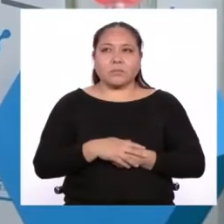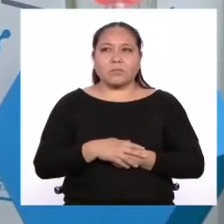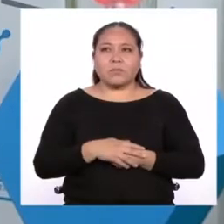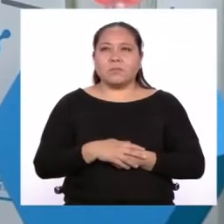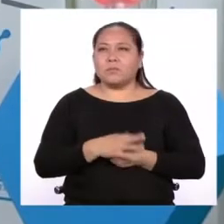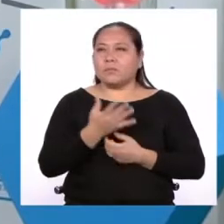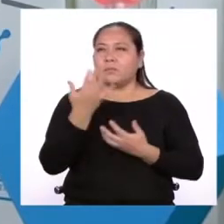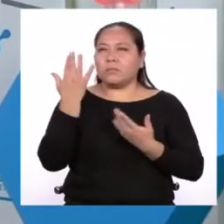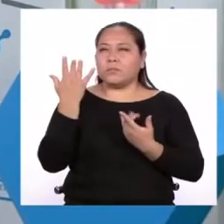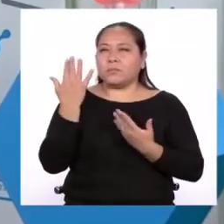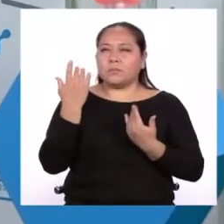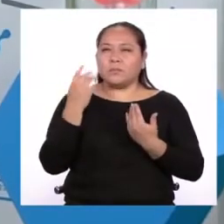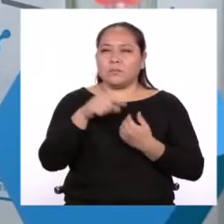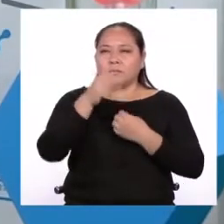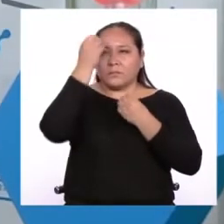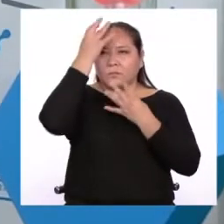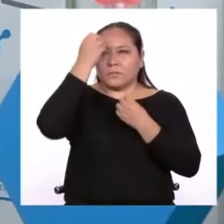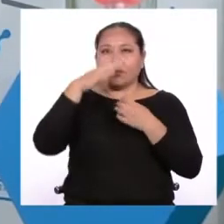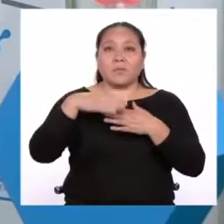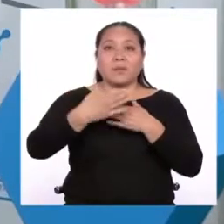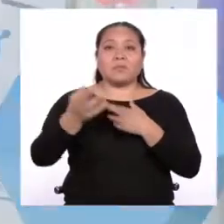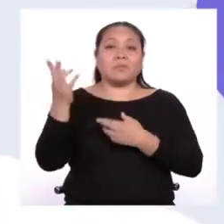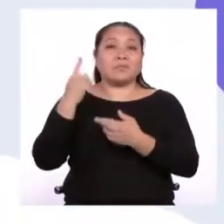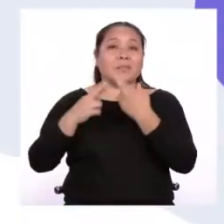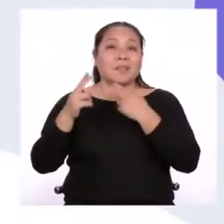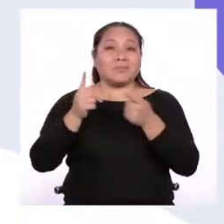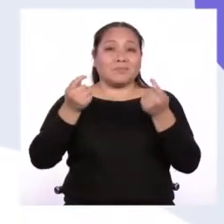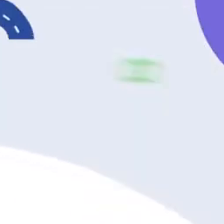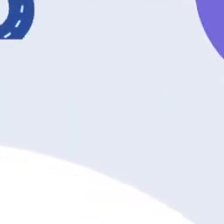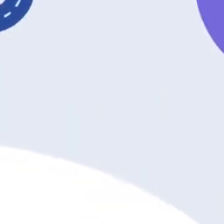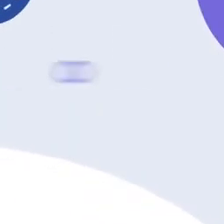vamos a esperar a que busque la información y volvemos después del corte.